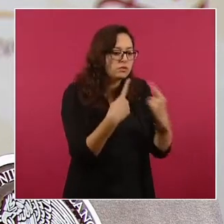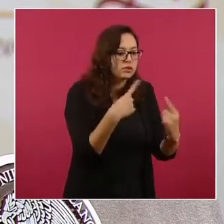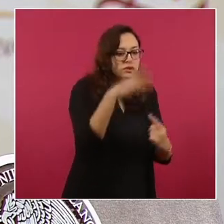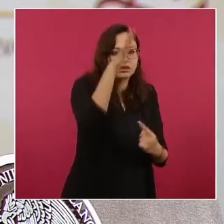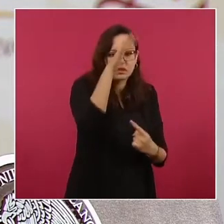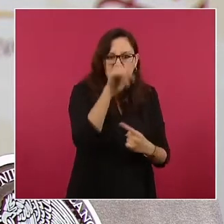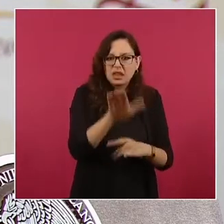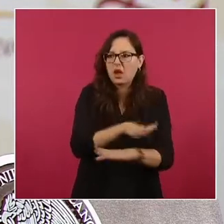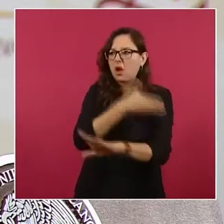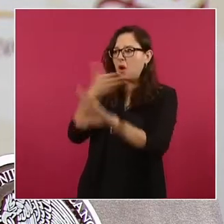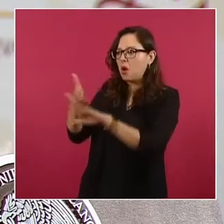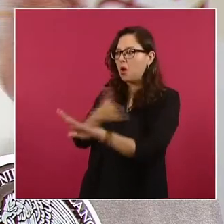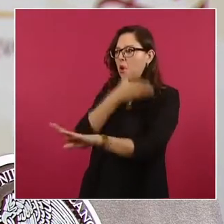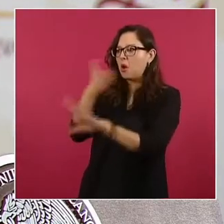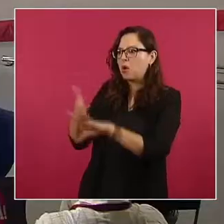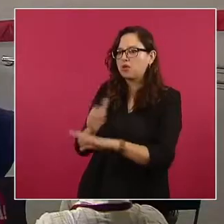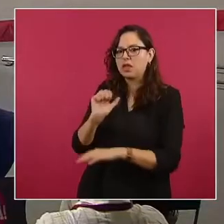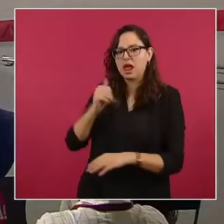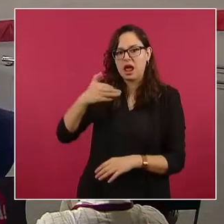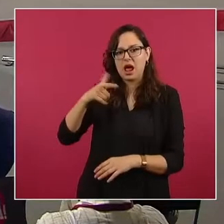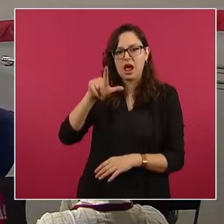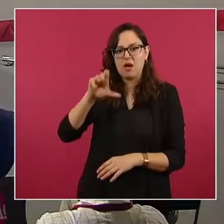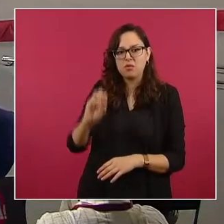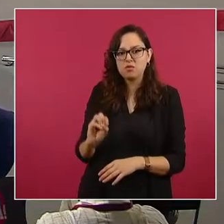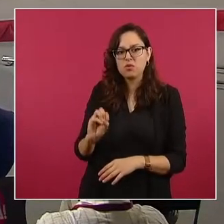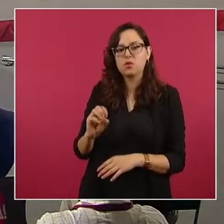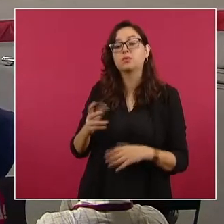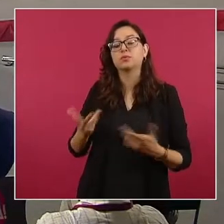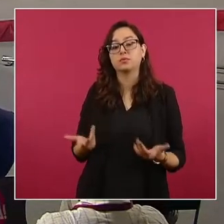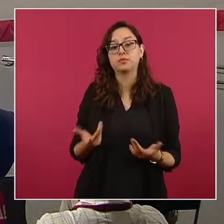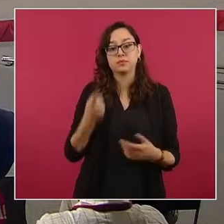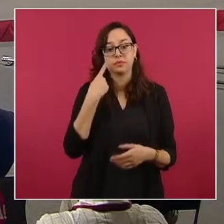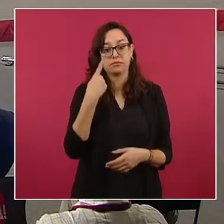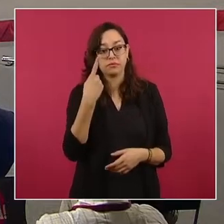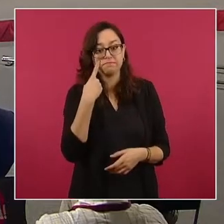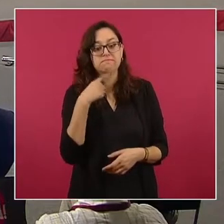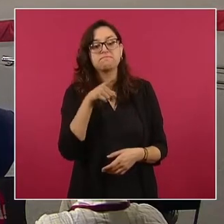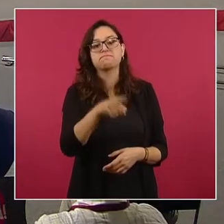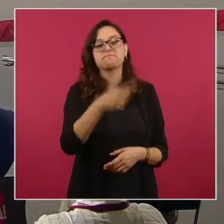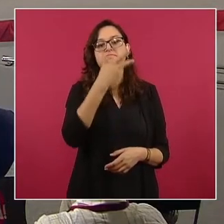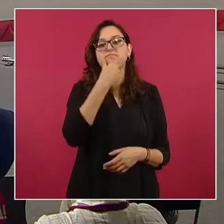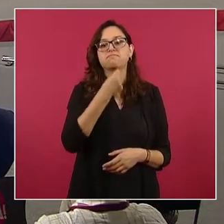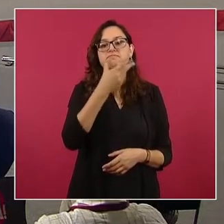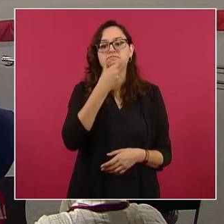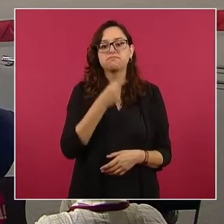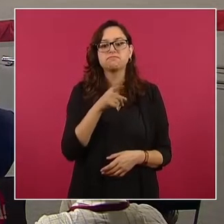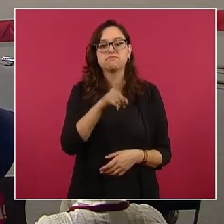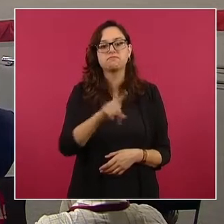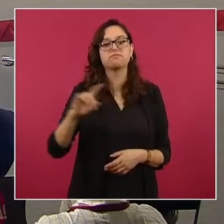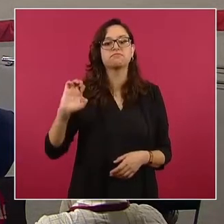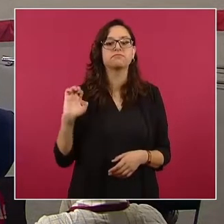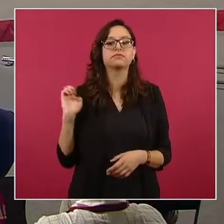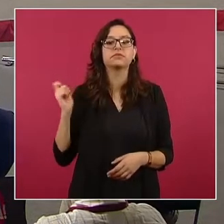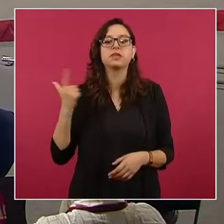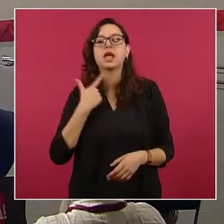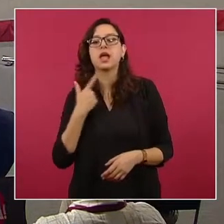López Obrador de la detención del exprocurador por caso Ayotzinapa.